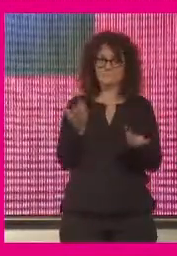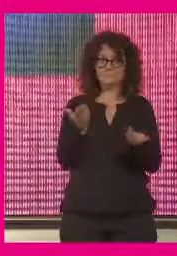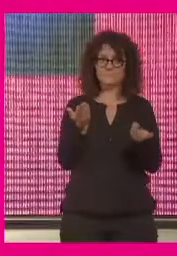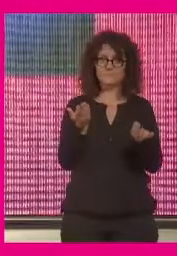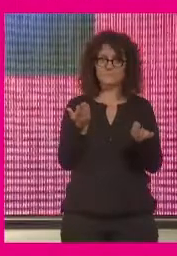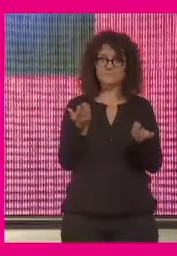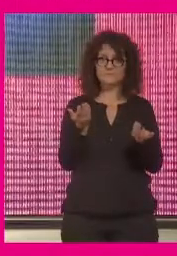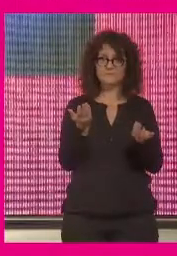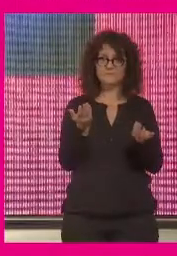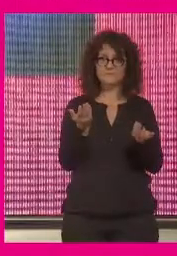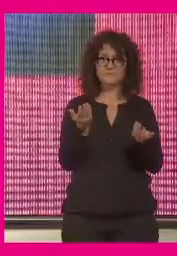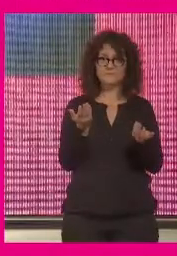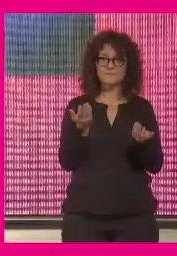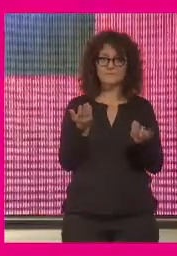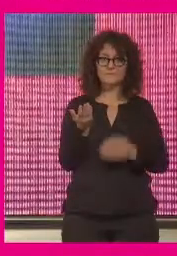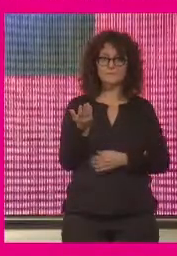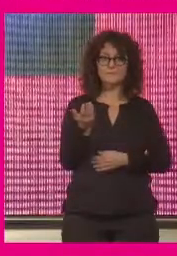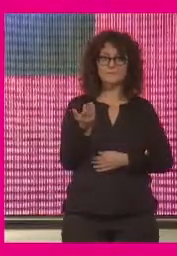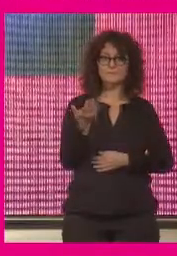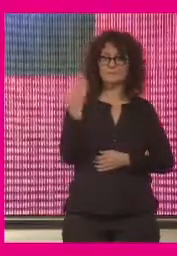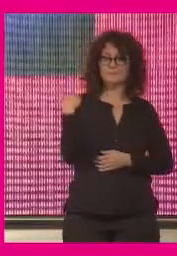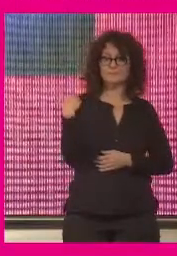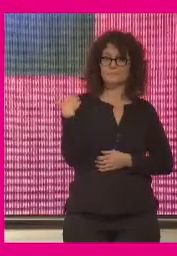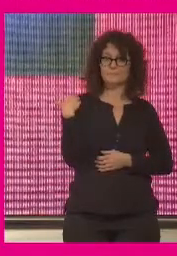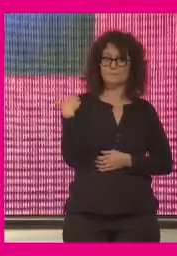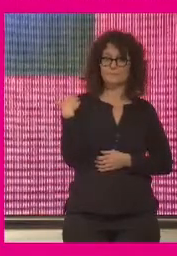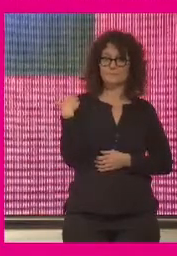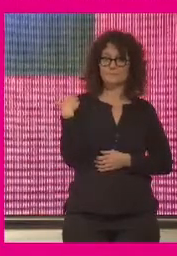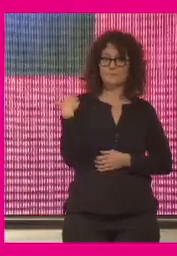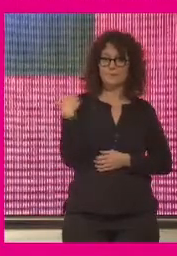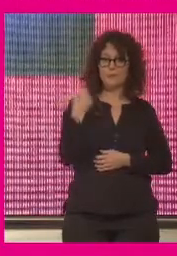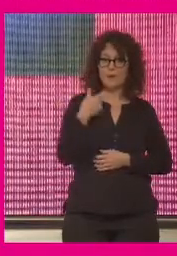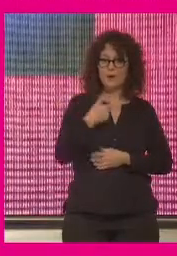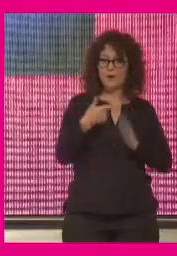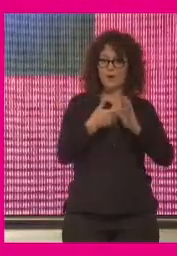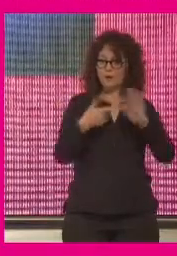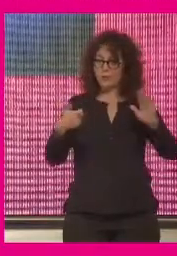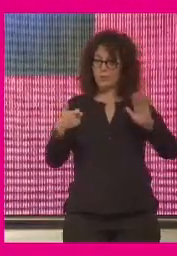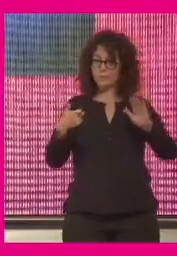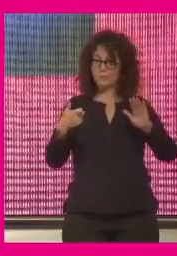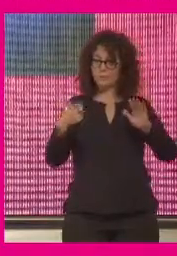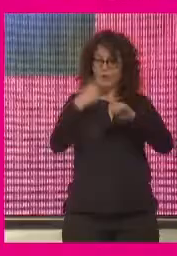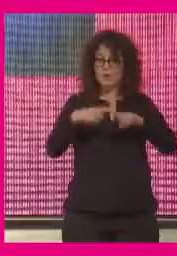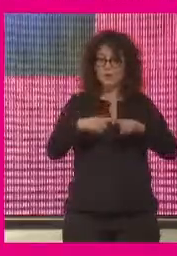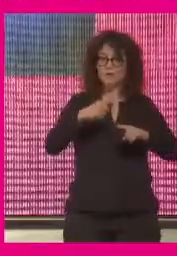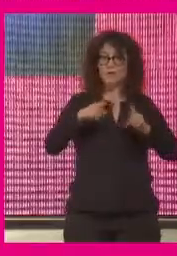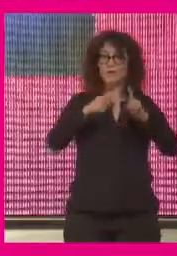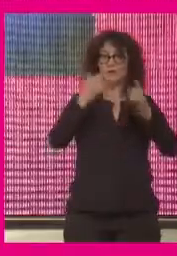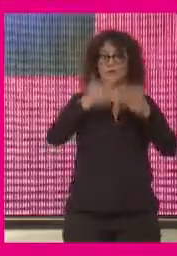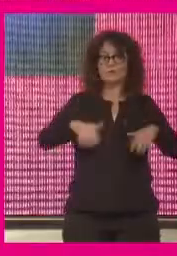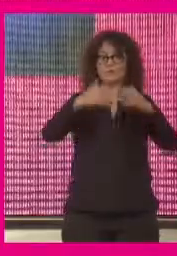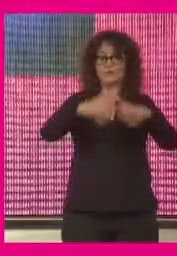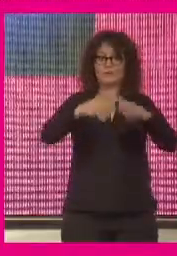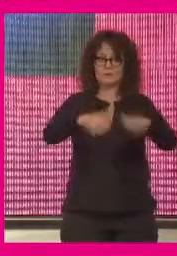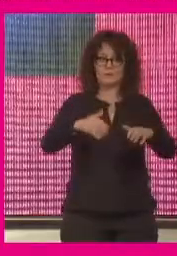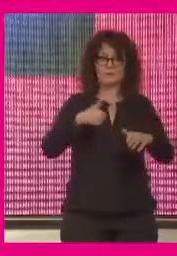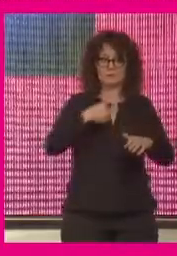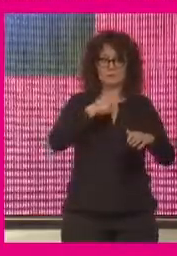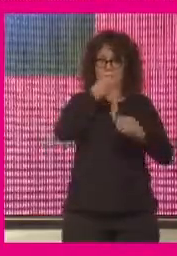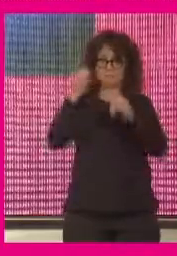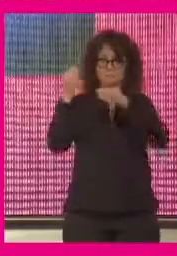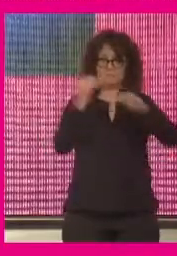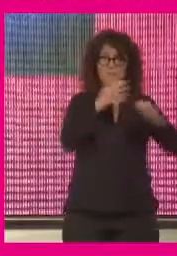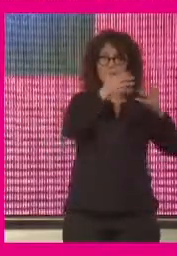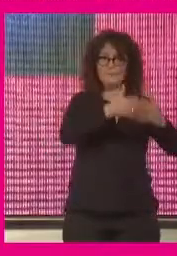de que la inteligencia artificial nos desrobotice a nosotros porque robotizará y automatizará otras cosas que se puedan delegar